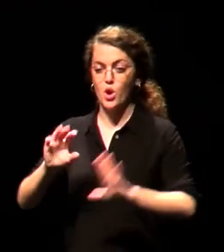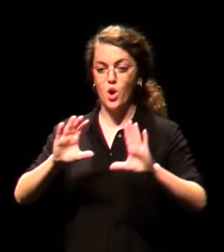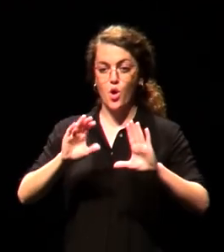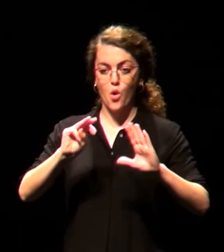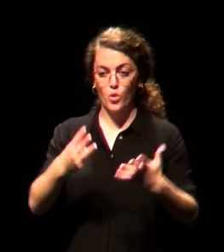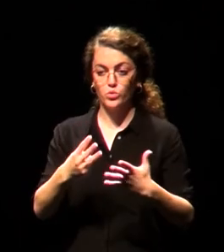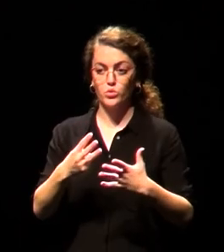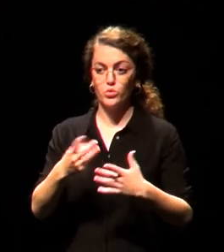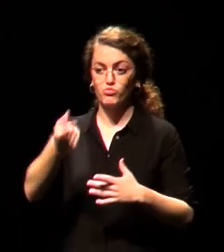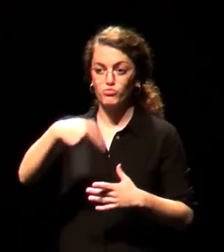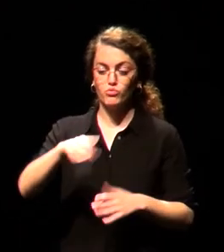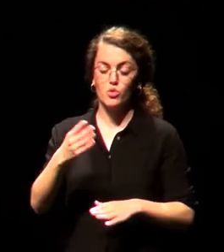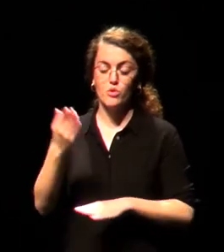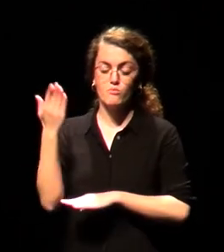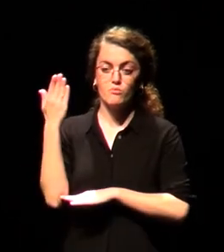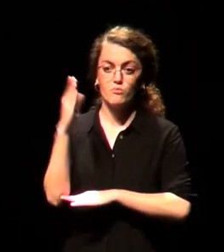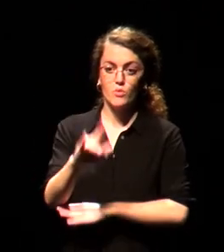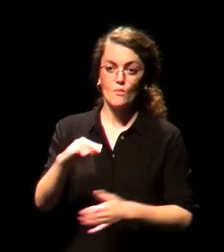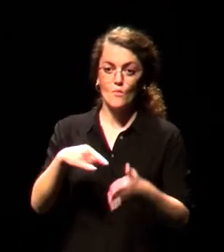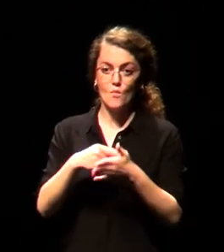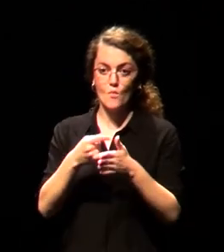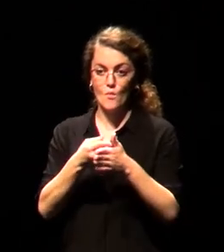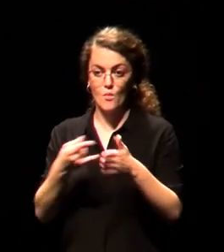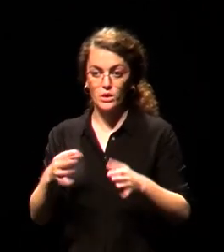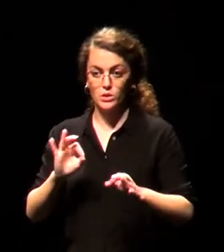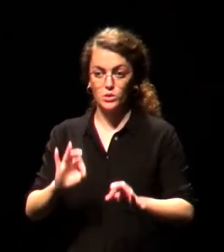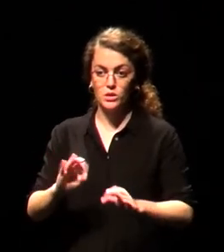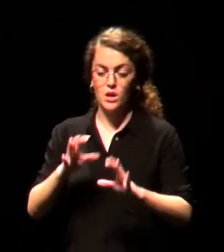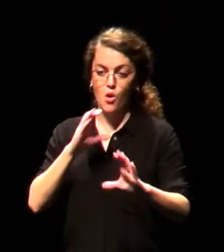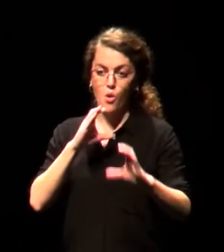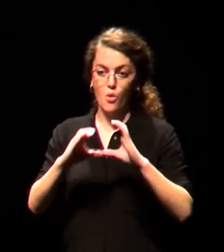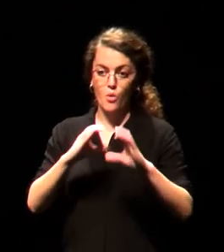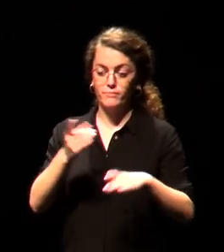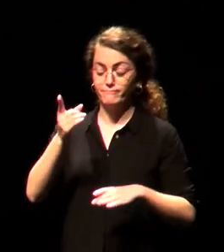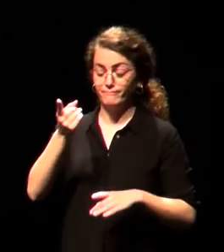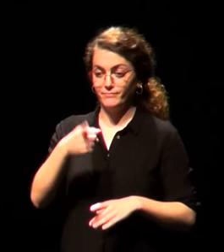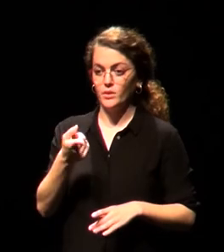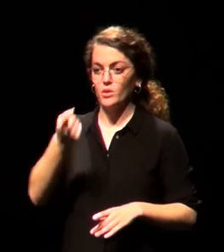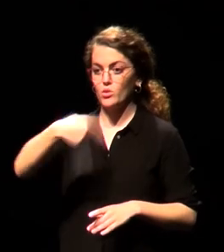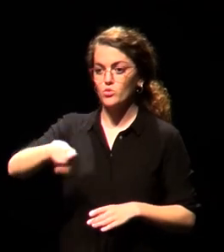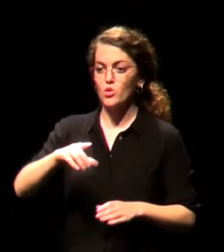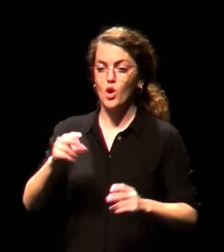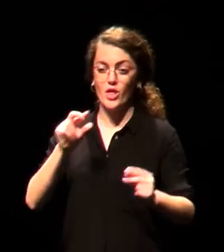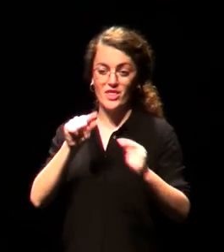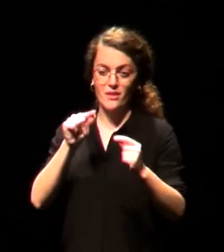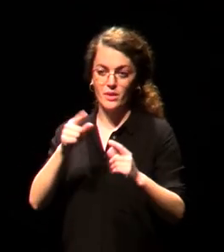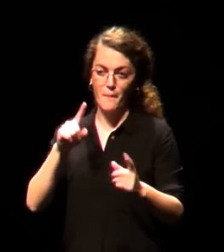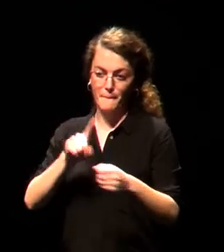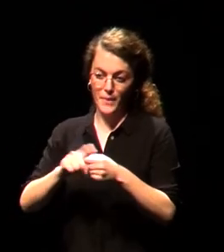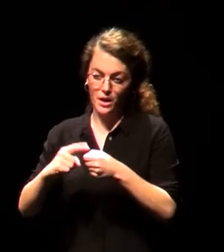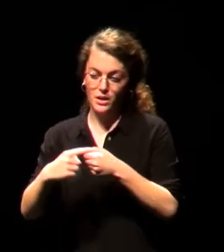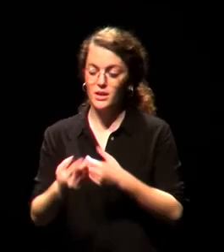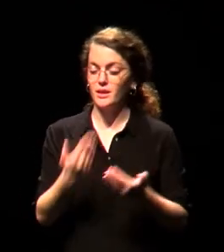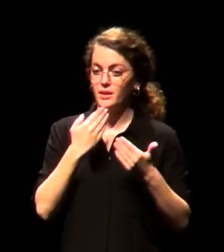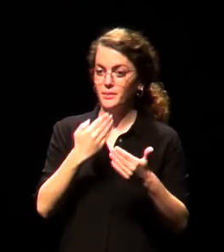comunicación el próximo viernes por la mañana y a los participantes en todos y cada uno de los debates que van a tener lugar. Ya